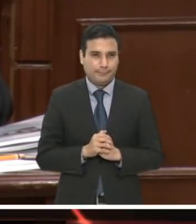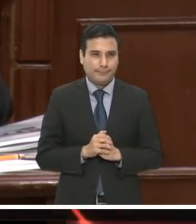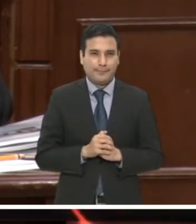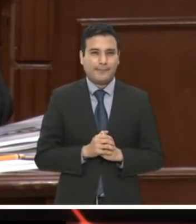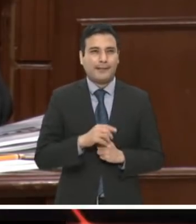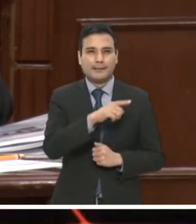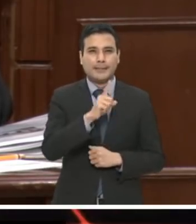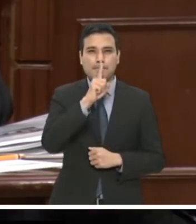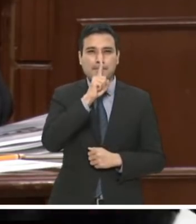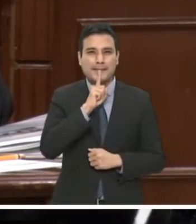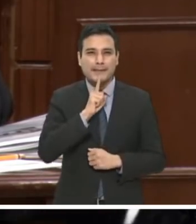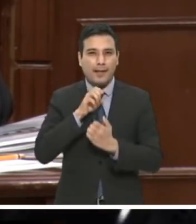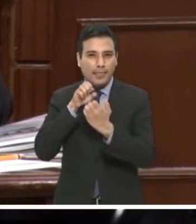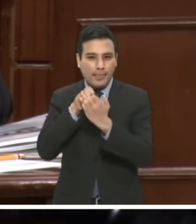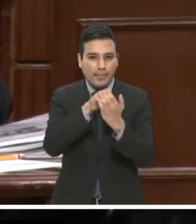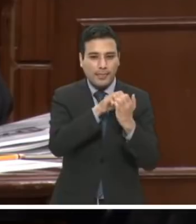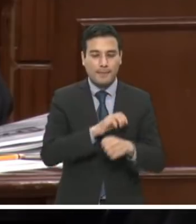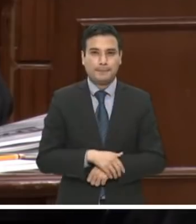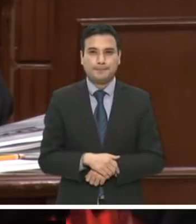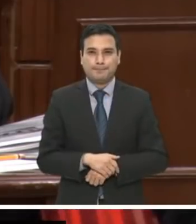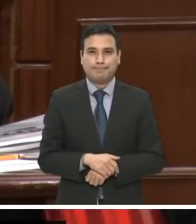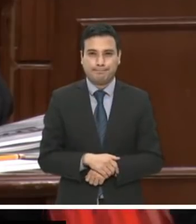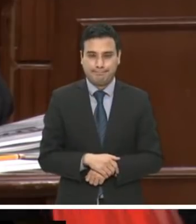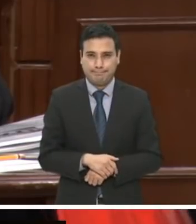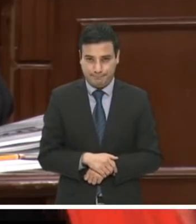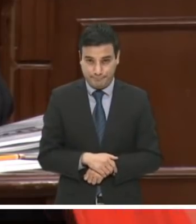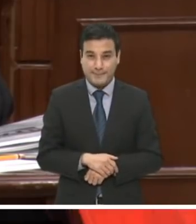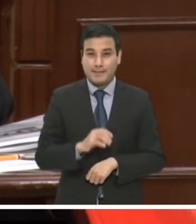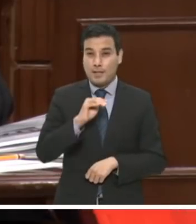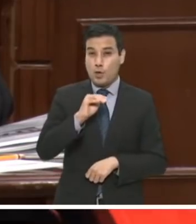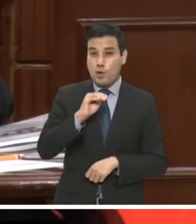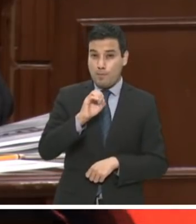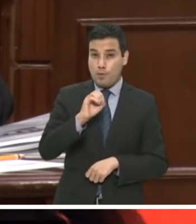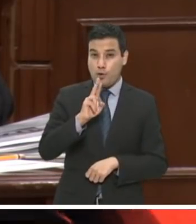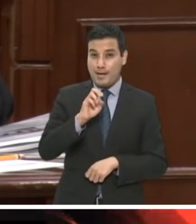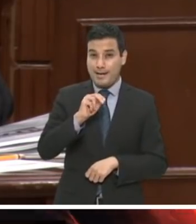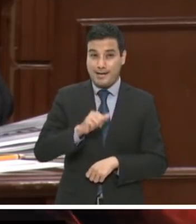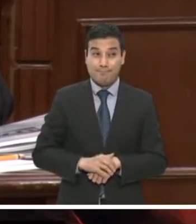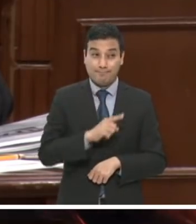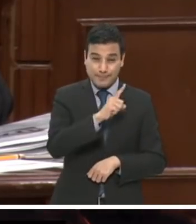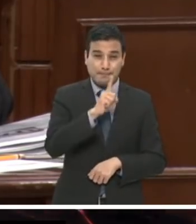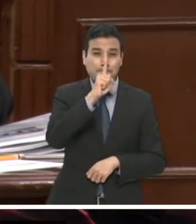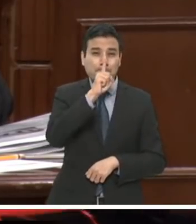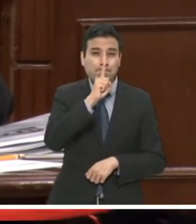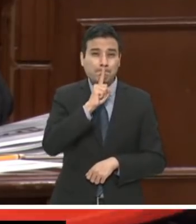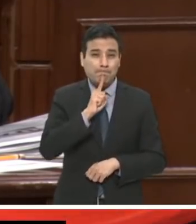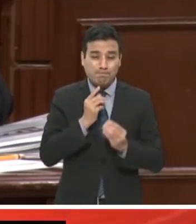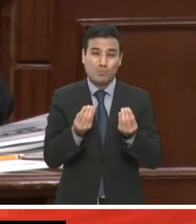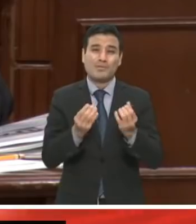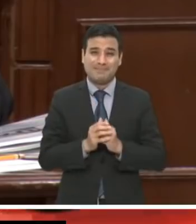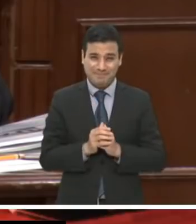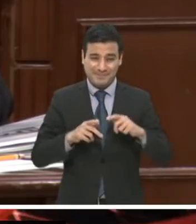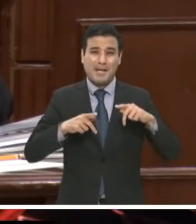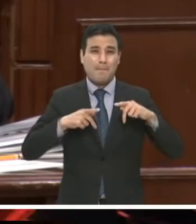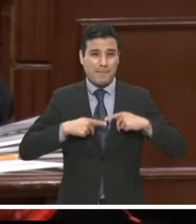engaños y sus falacias. Que no quepa duda, Morena mintió vilmente a la población, engañó al pueblo de